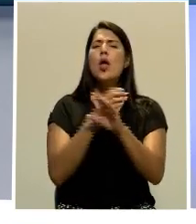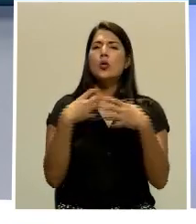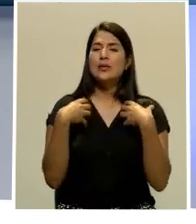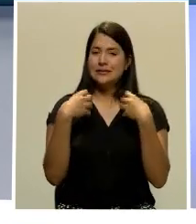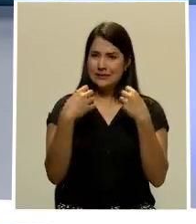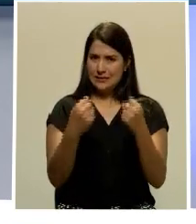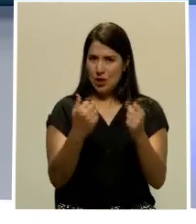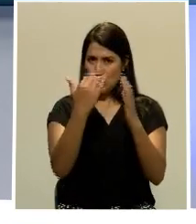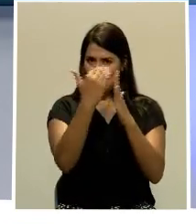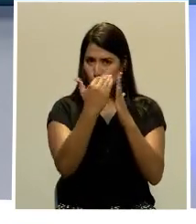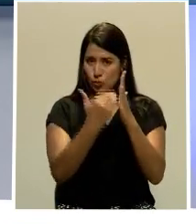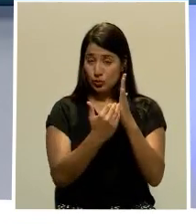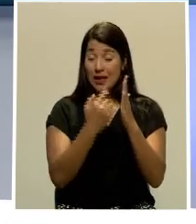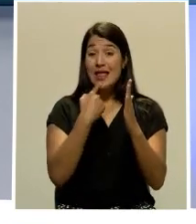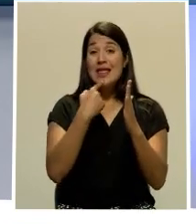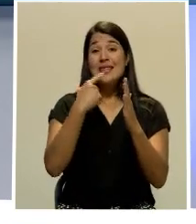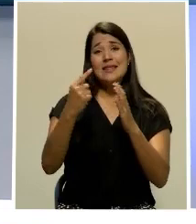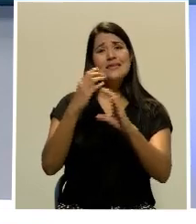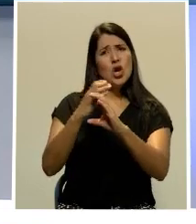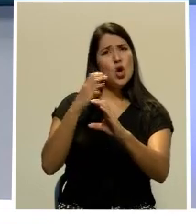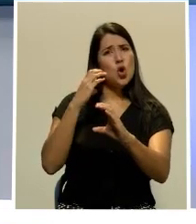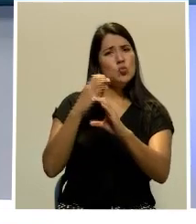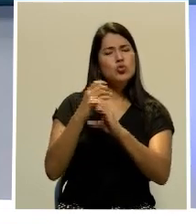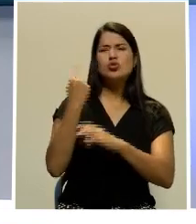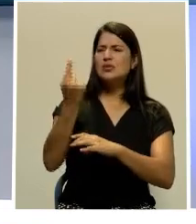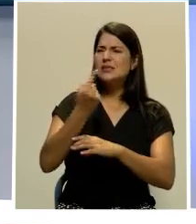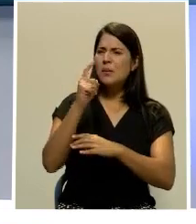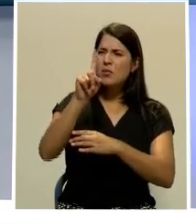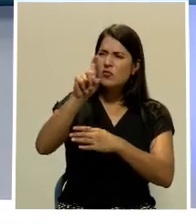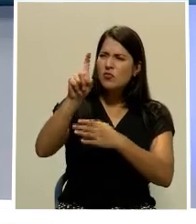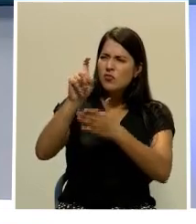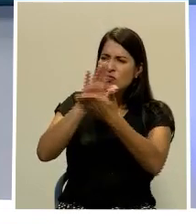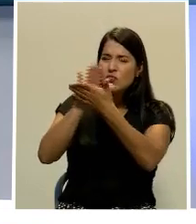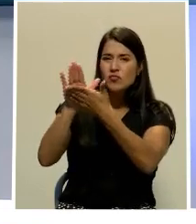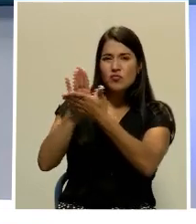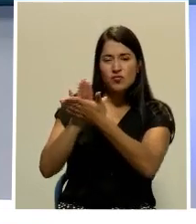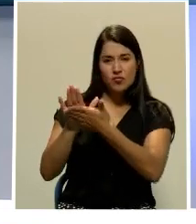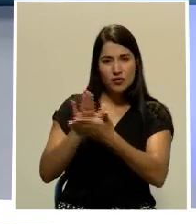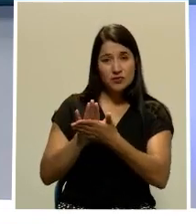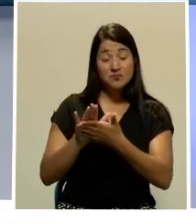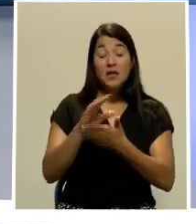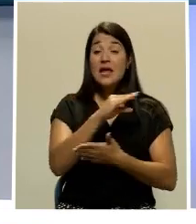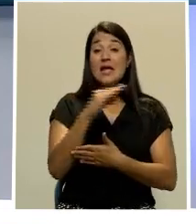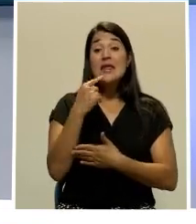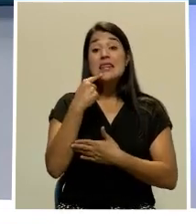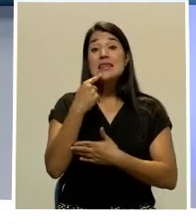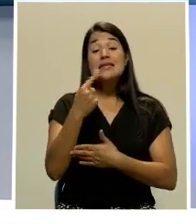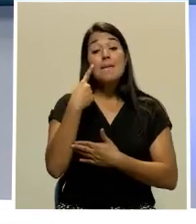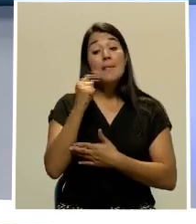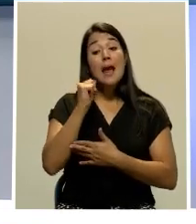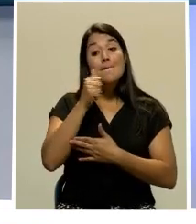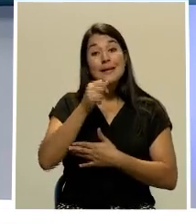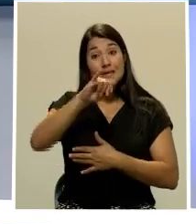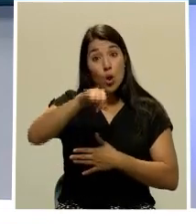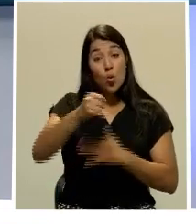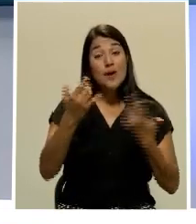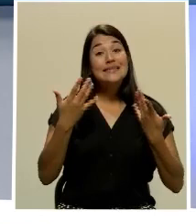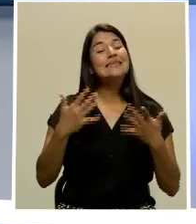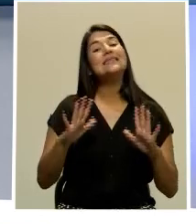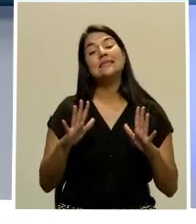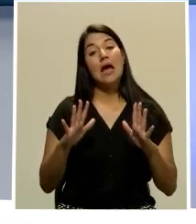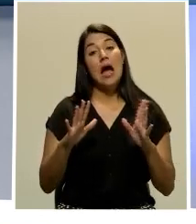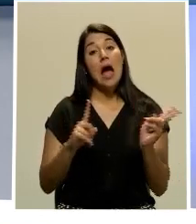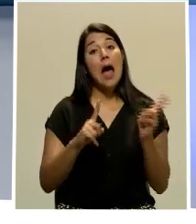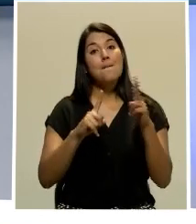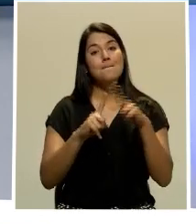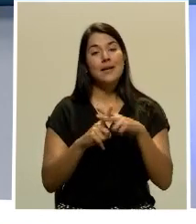aseguran que las unidades se desinfectan y dicen además que para este jueves comienzan a funcionar dos